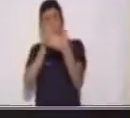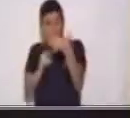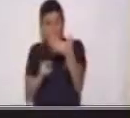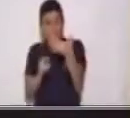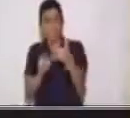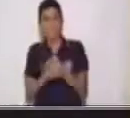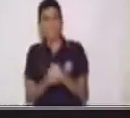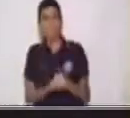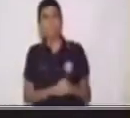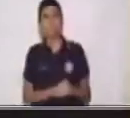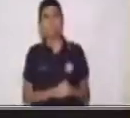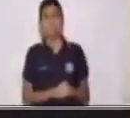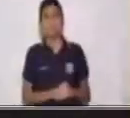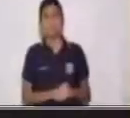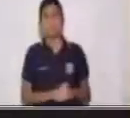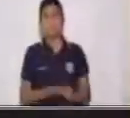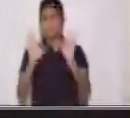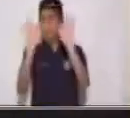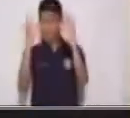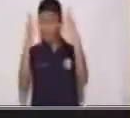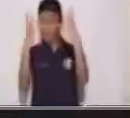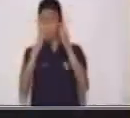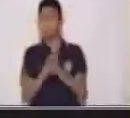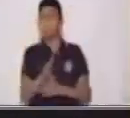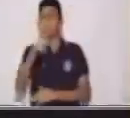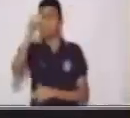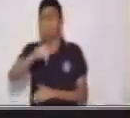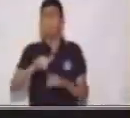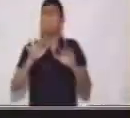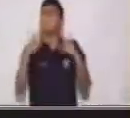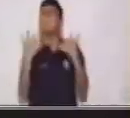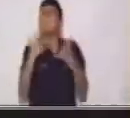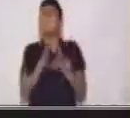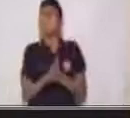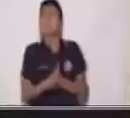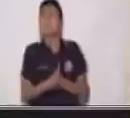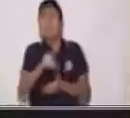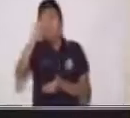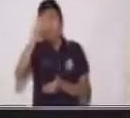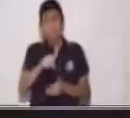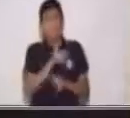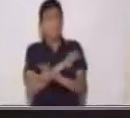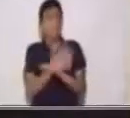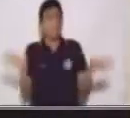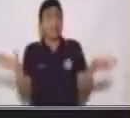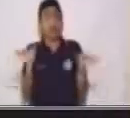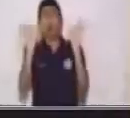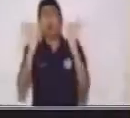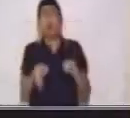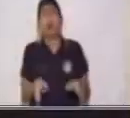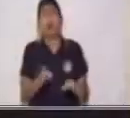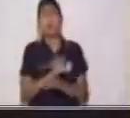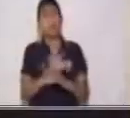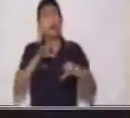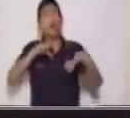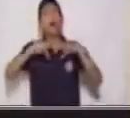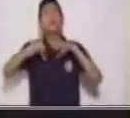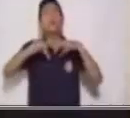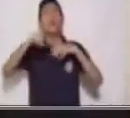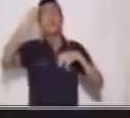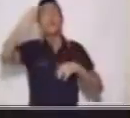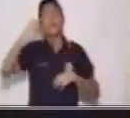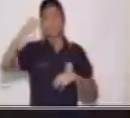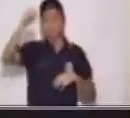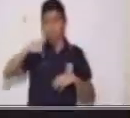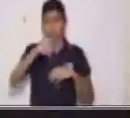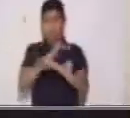sí? De nuestras historias. Muy bien. Entonces, con esto, terminamos nuestras actividades del día de